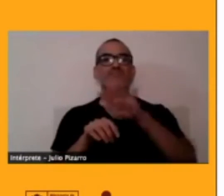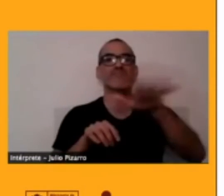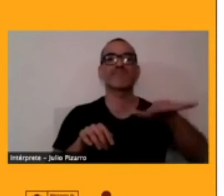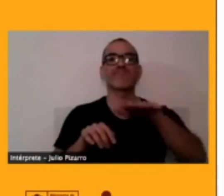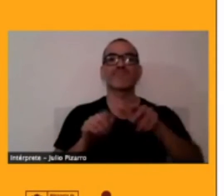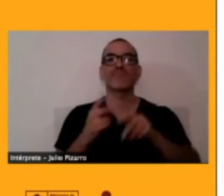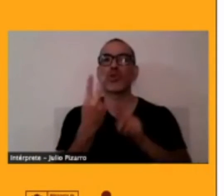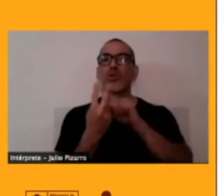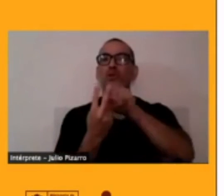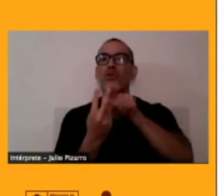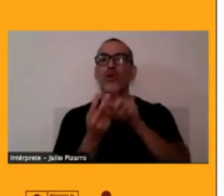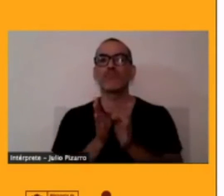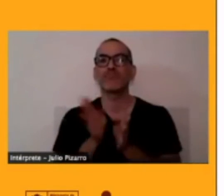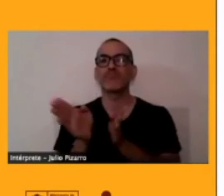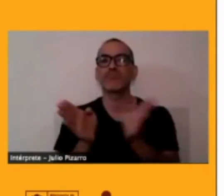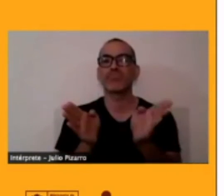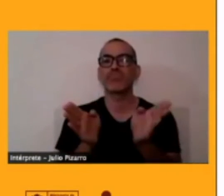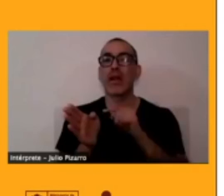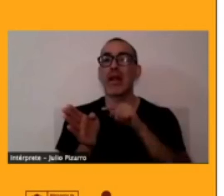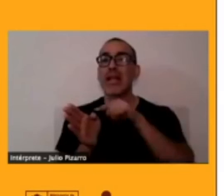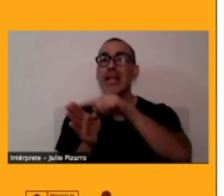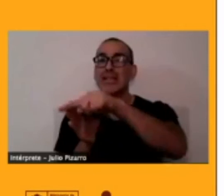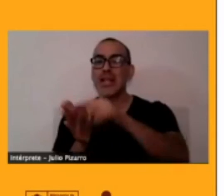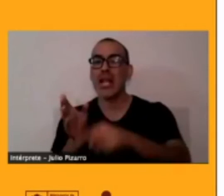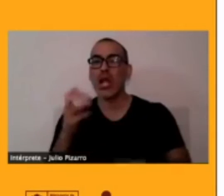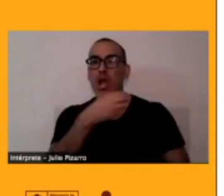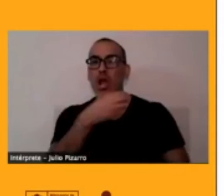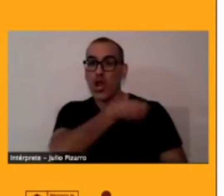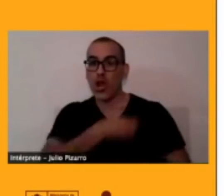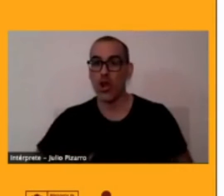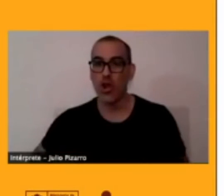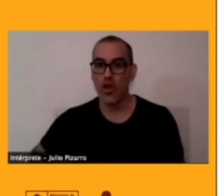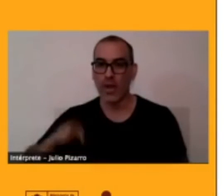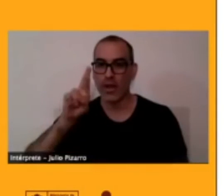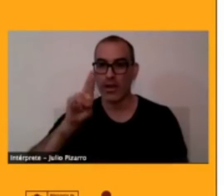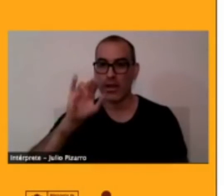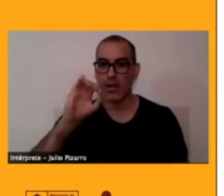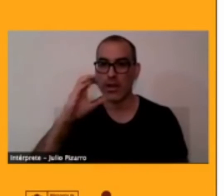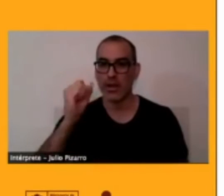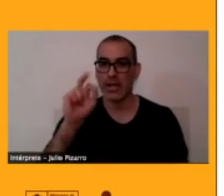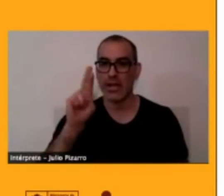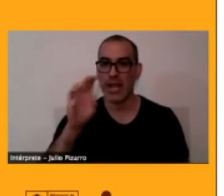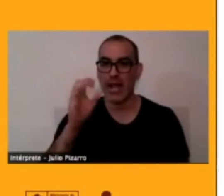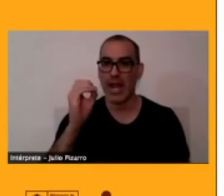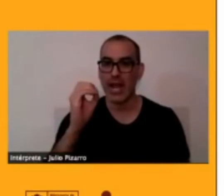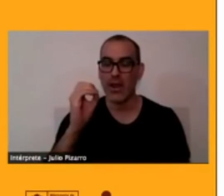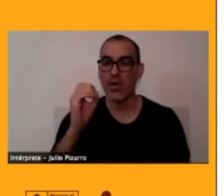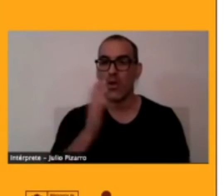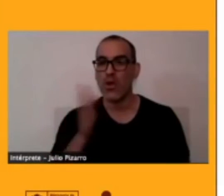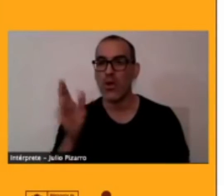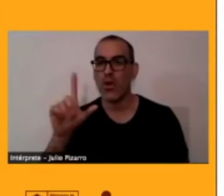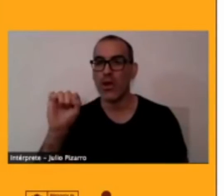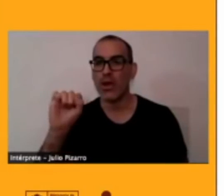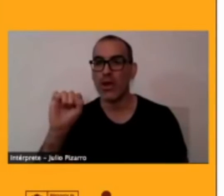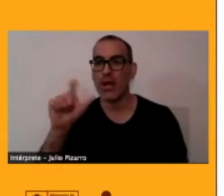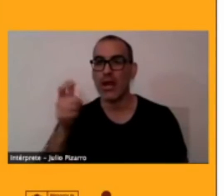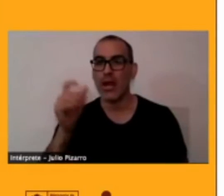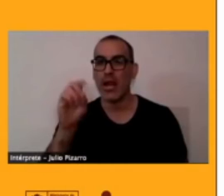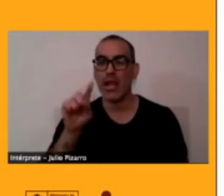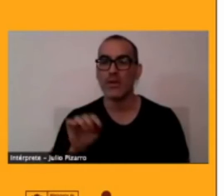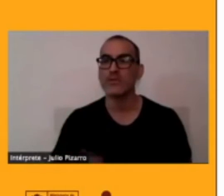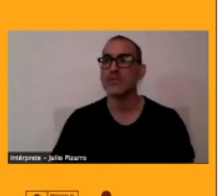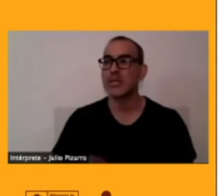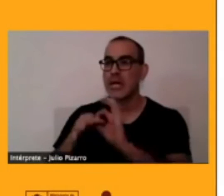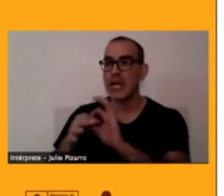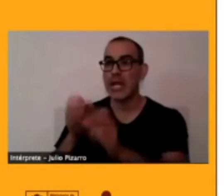En el gobierno de Ricardo Lagos, y gracias a su ministro de Educación, Sergio Vitar, se introduce la